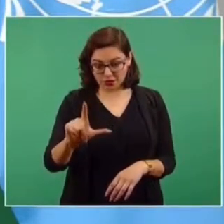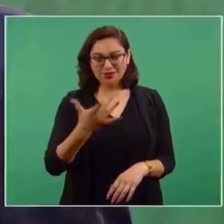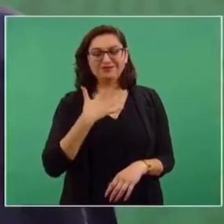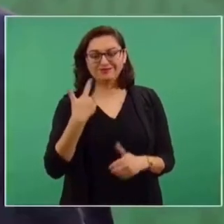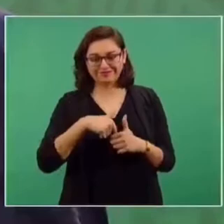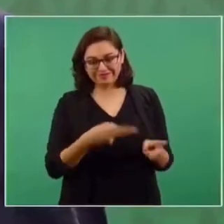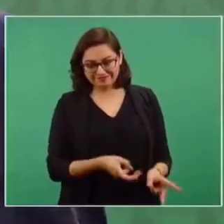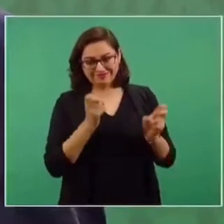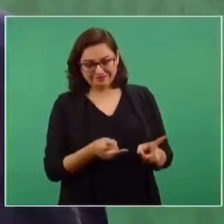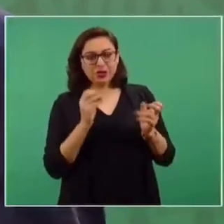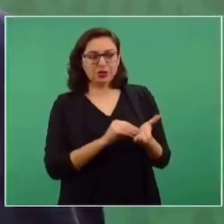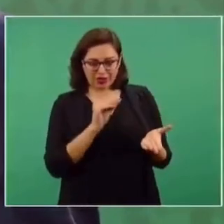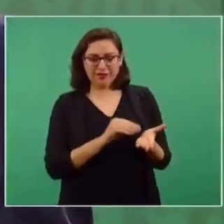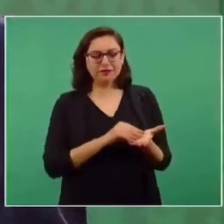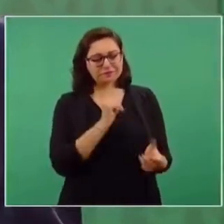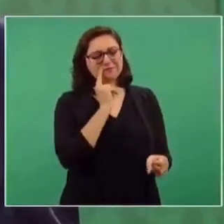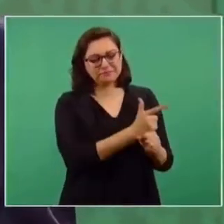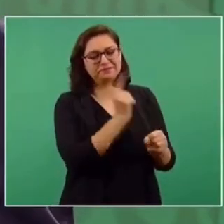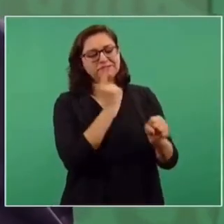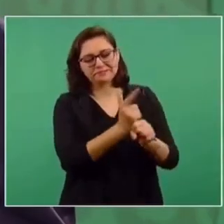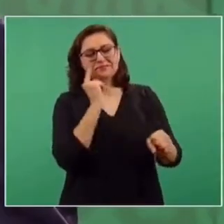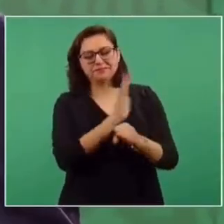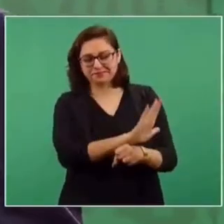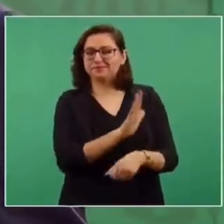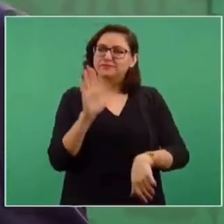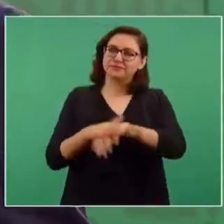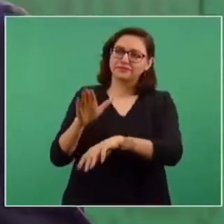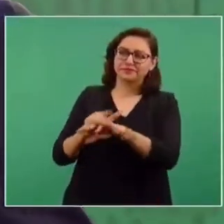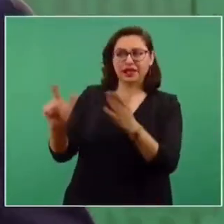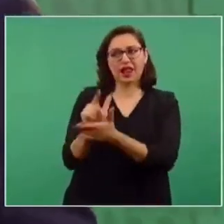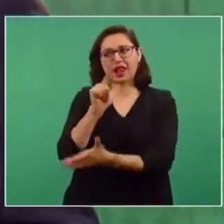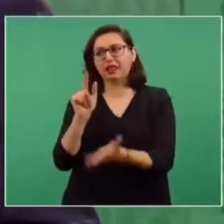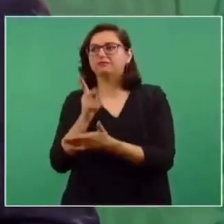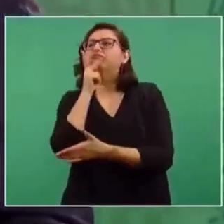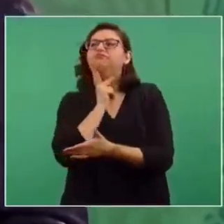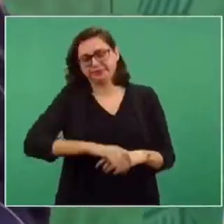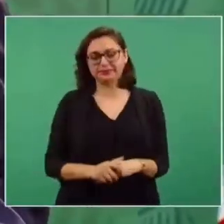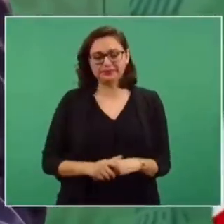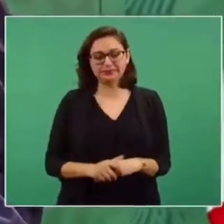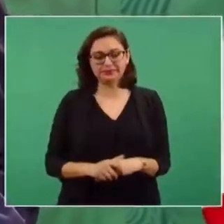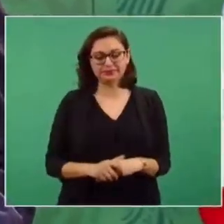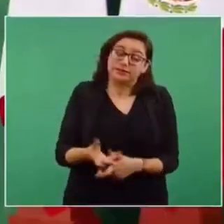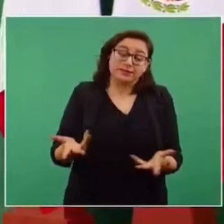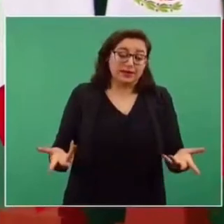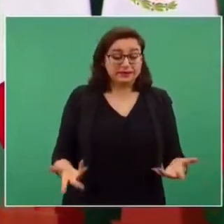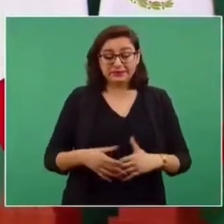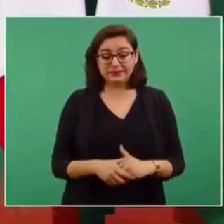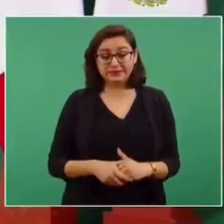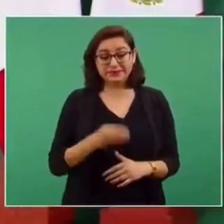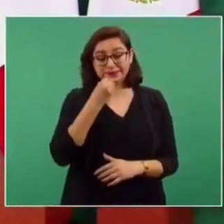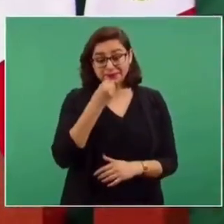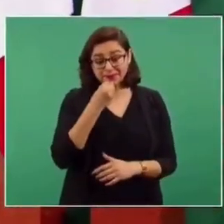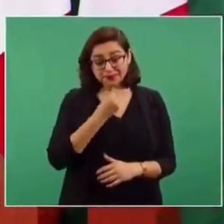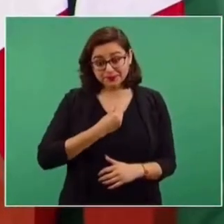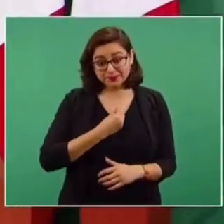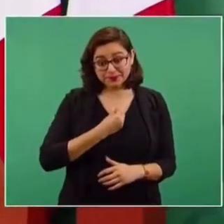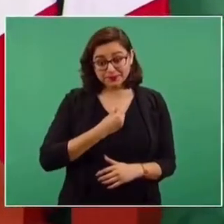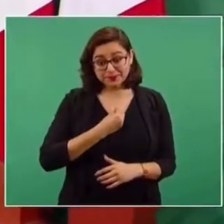Por eso enviamos esta iniciativa de reforma a la ley de hidrocarburos, para poner orden. Se acaba la robadera, pero ni modo